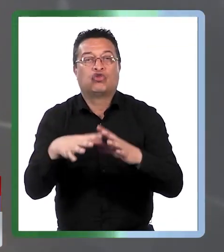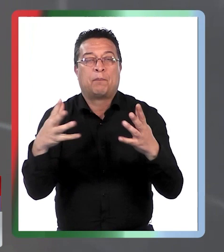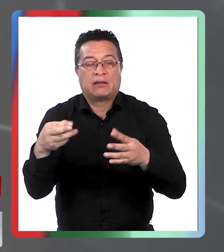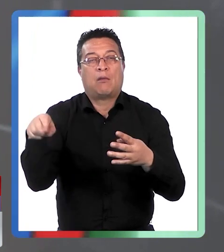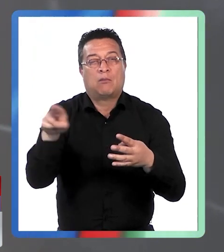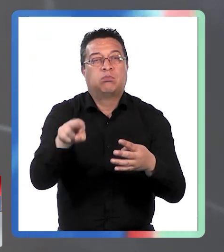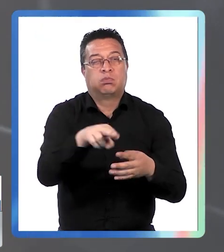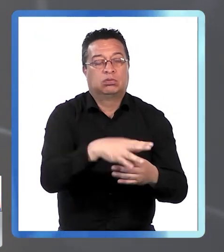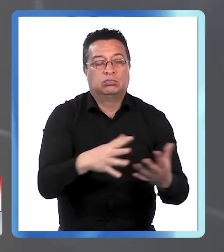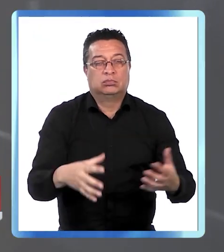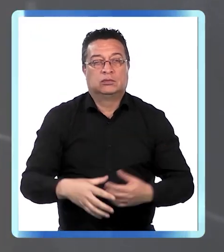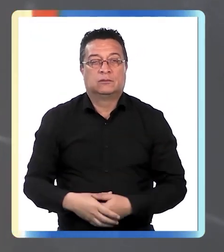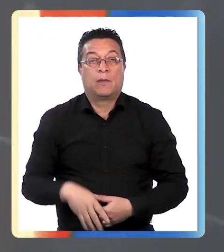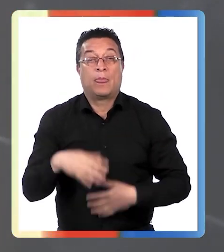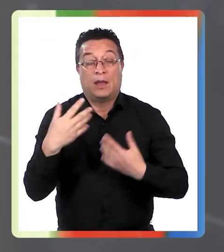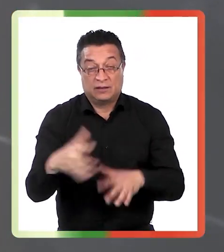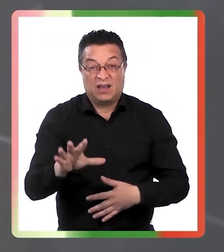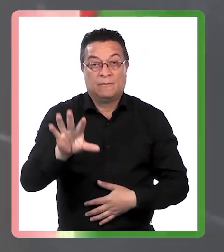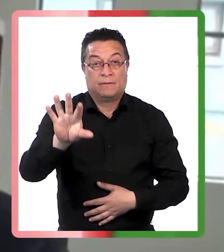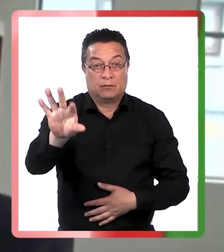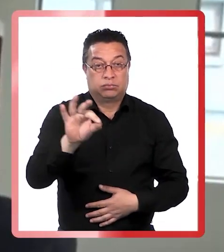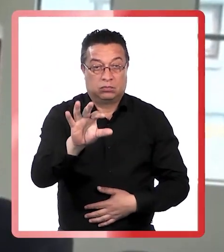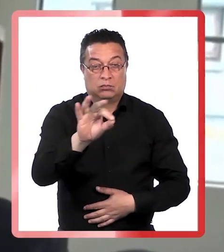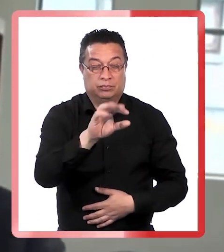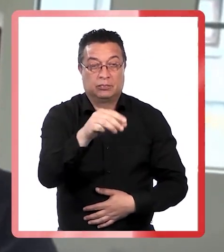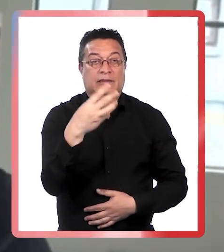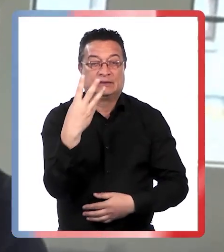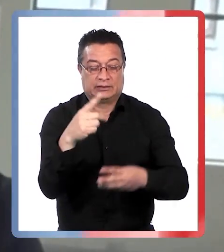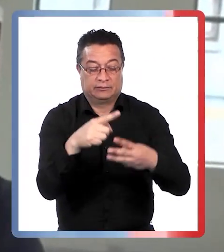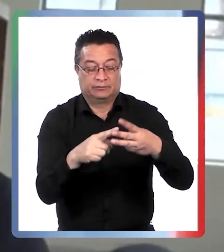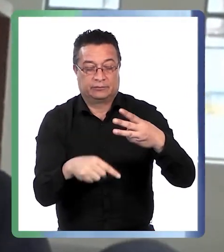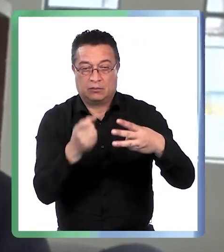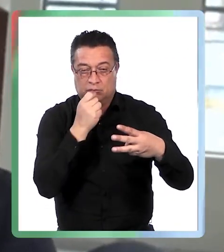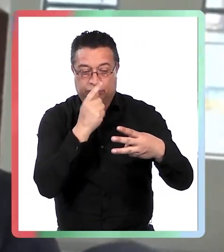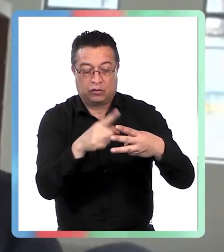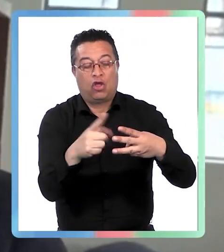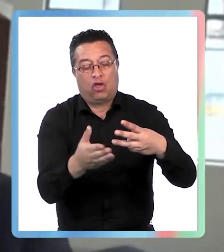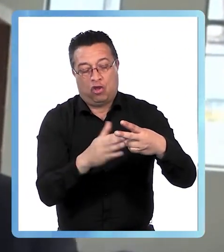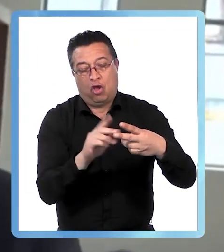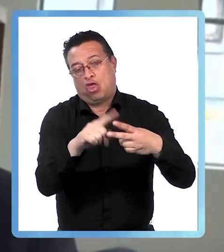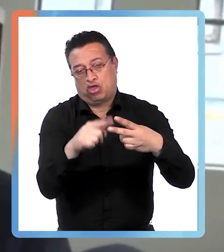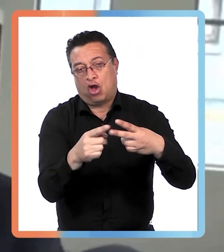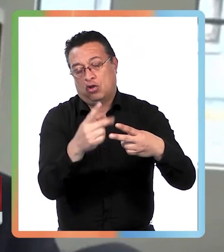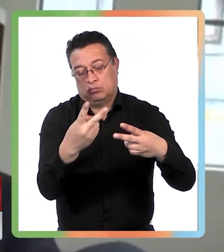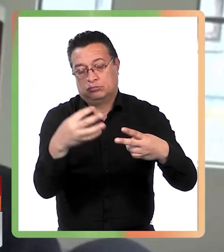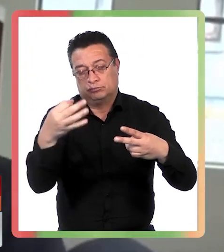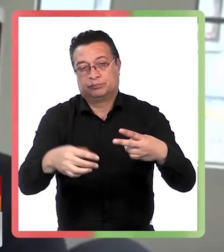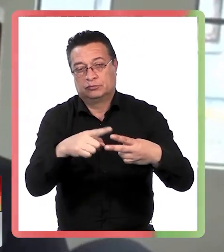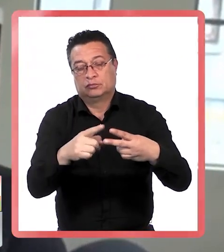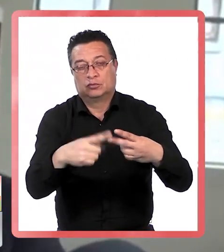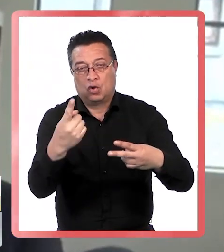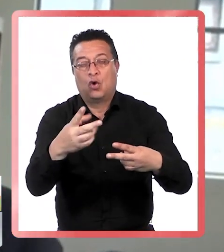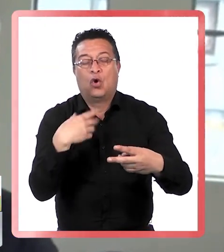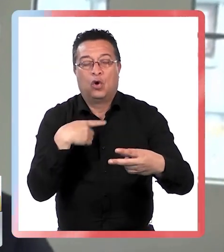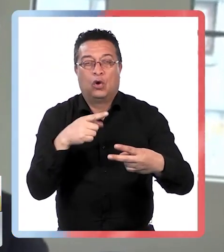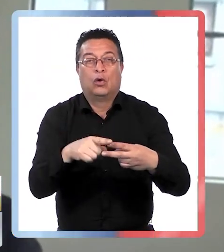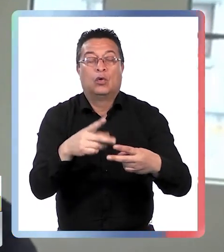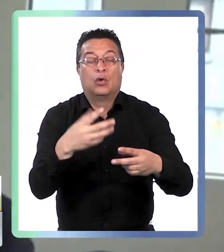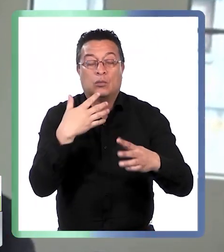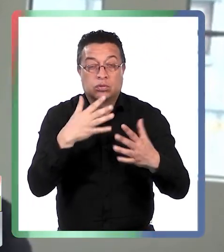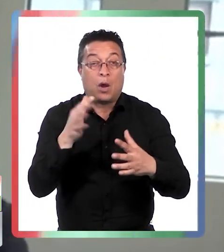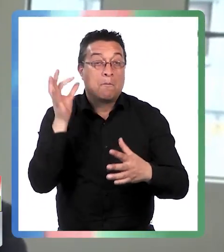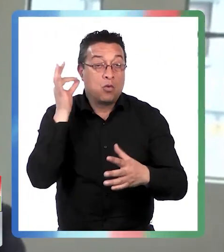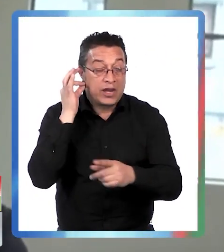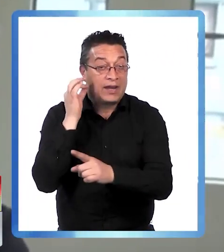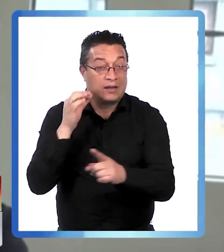robo por sorpresa reiterado formalizados por tres delitos dos delitos en concreto uno es un concurso y